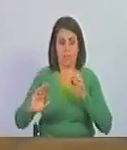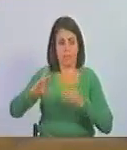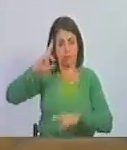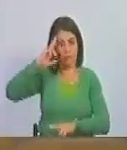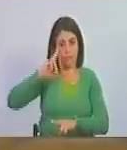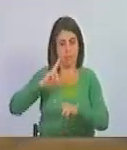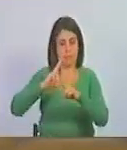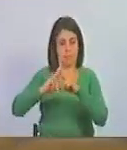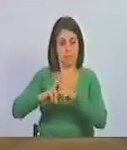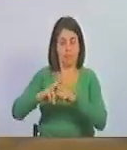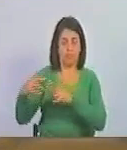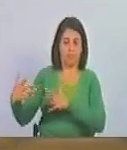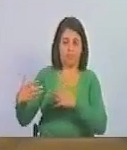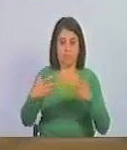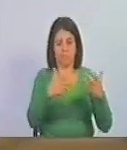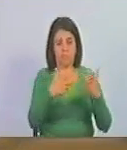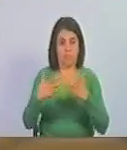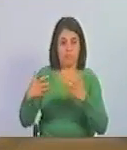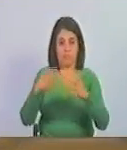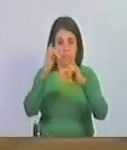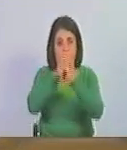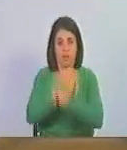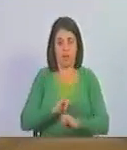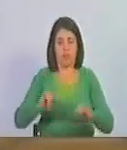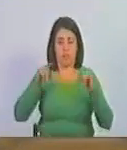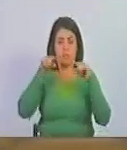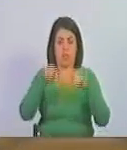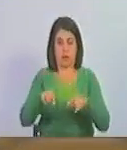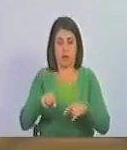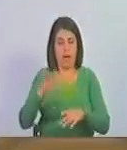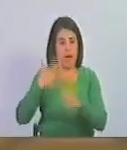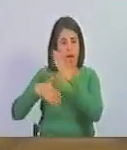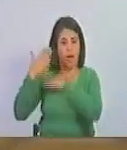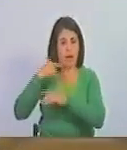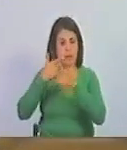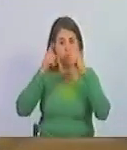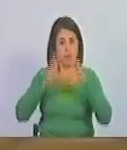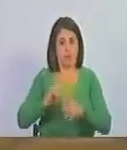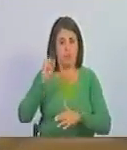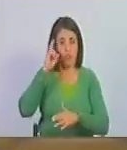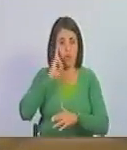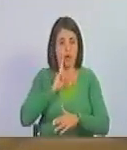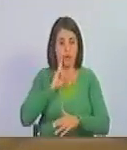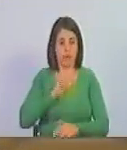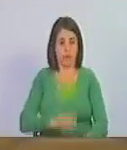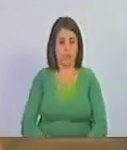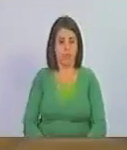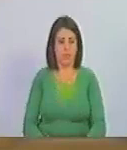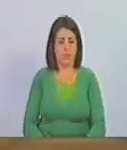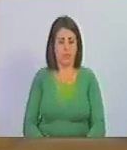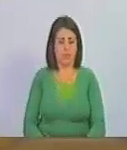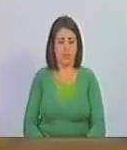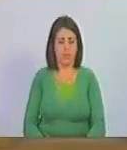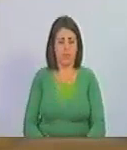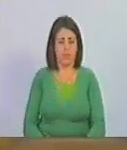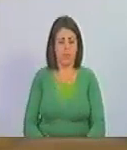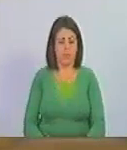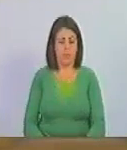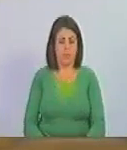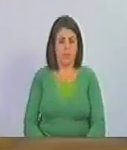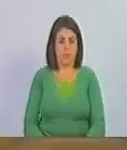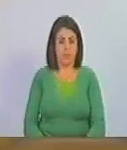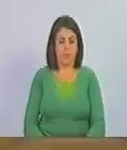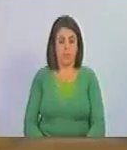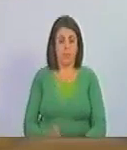las batallas independentistas de la época del libertador Simón Bolívar. Y